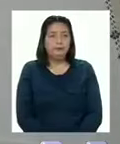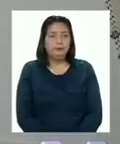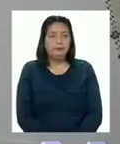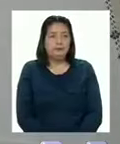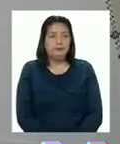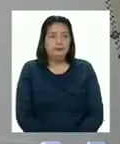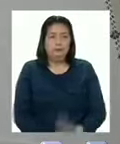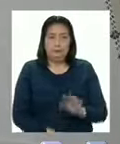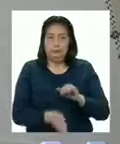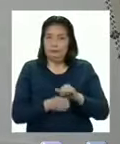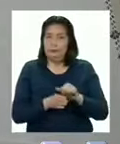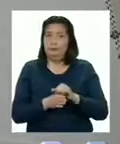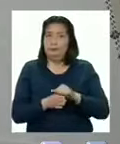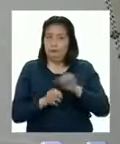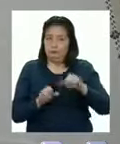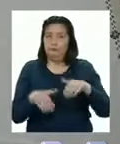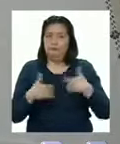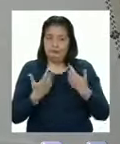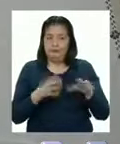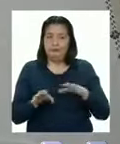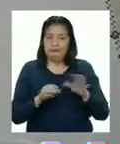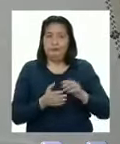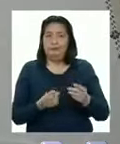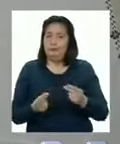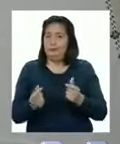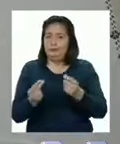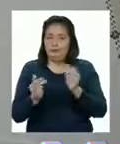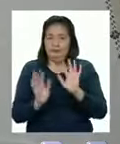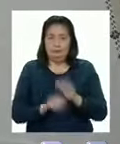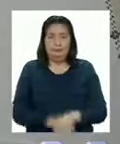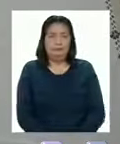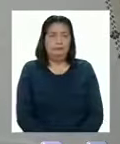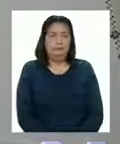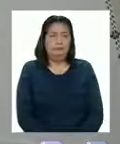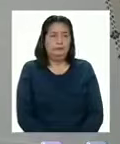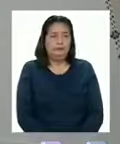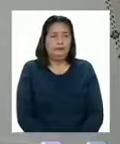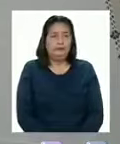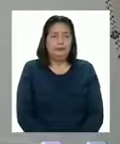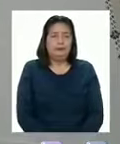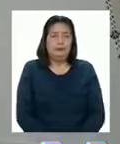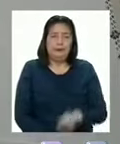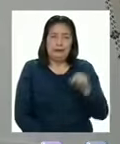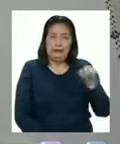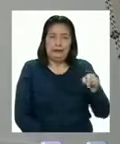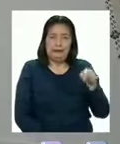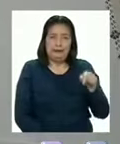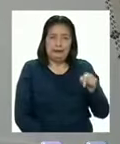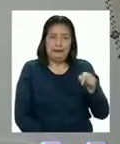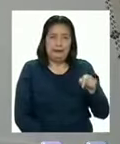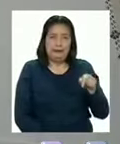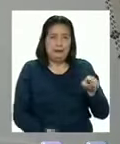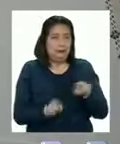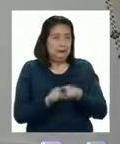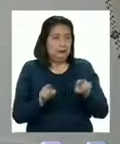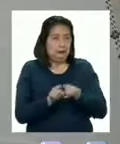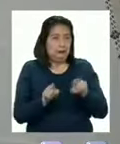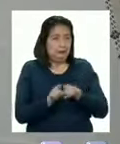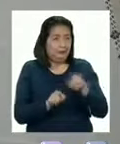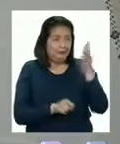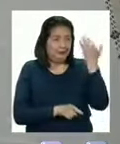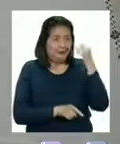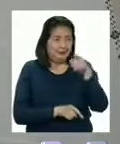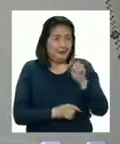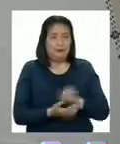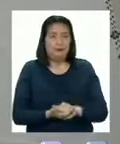Con mucha práctica podrás realizarlo de forma más rápida Aquí vamos a aplicar la misma jugada de la vez